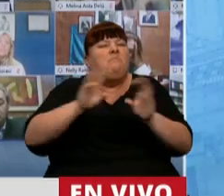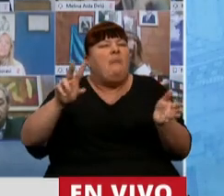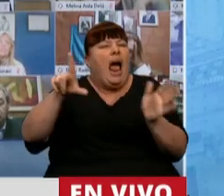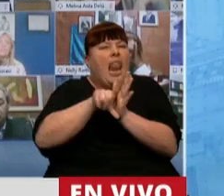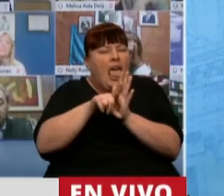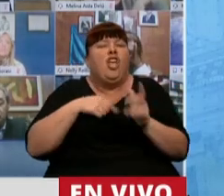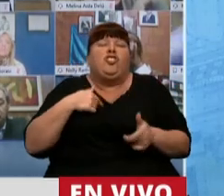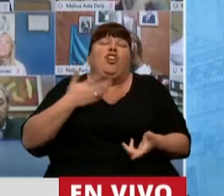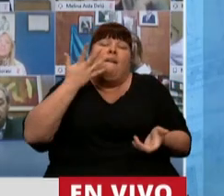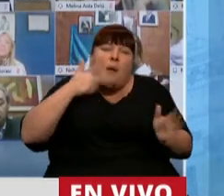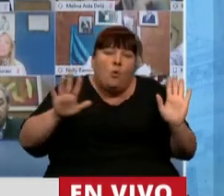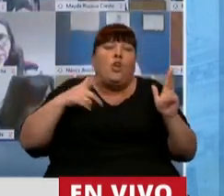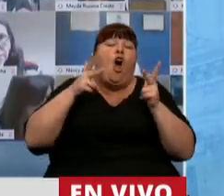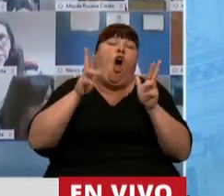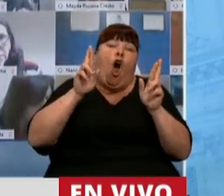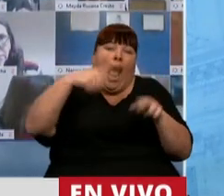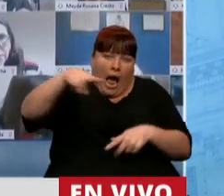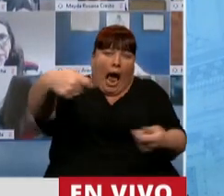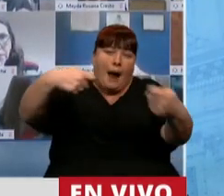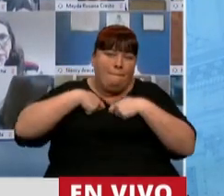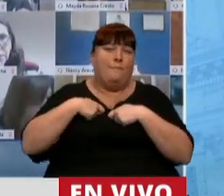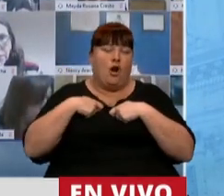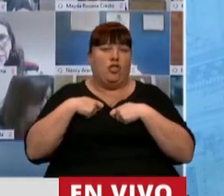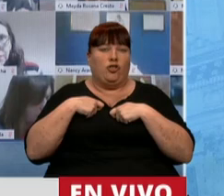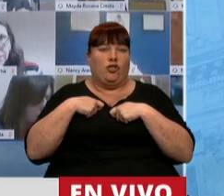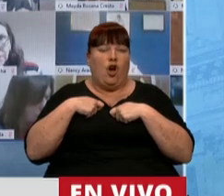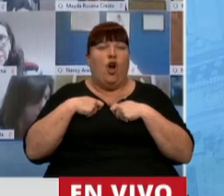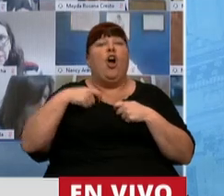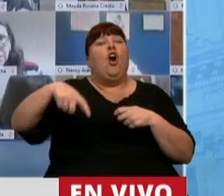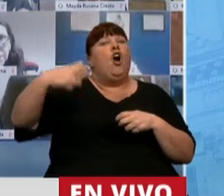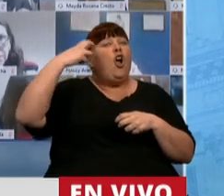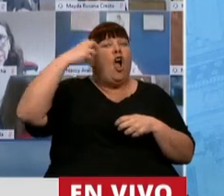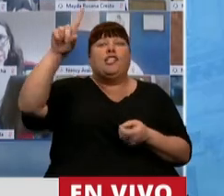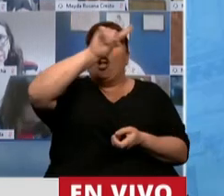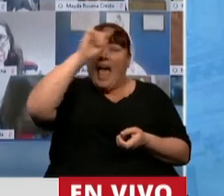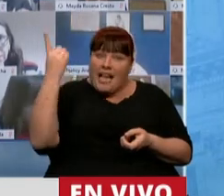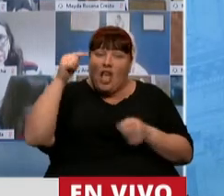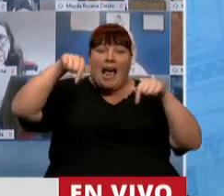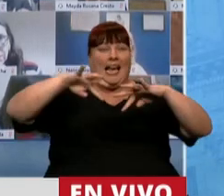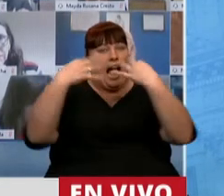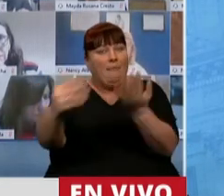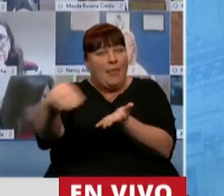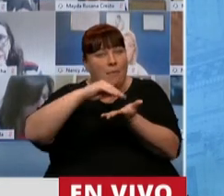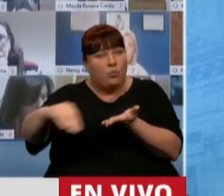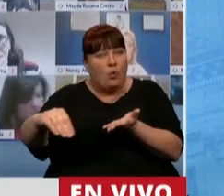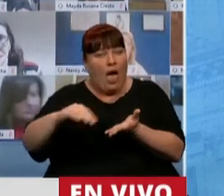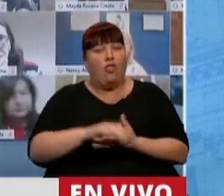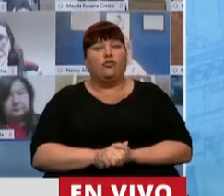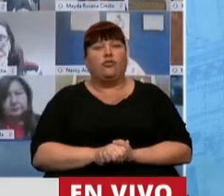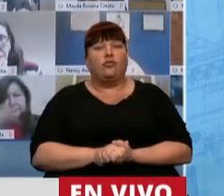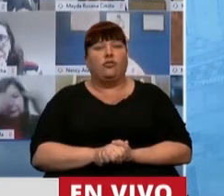yo deseo, señor Presidente, y espero que usted nos acompañe, que en el Congreso de la Nación, en la Cámara de Diputados,